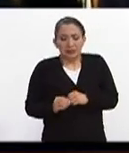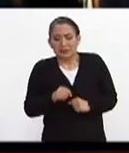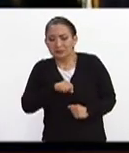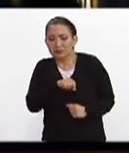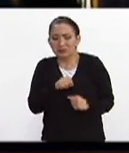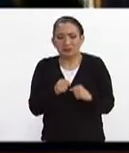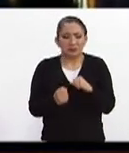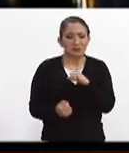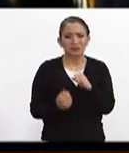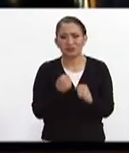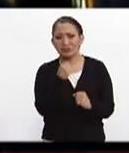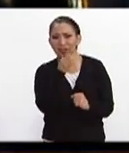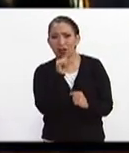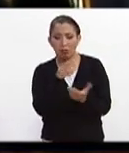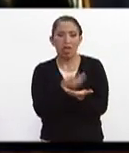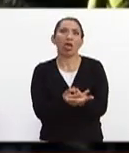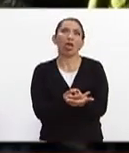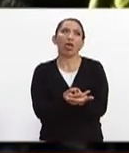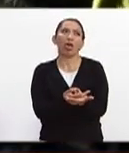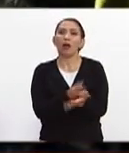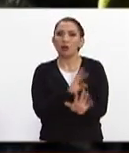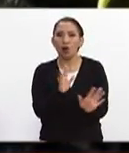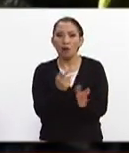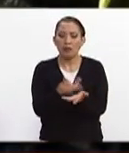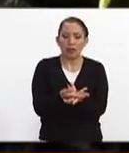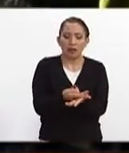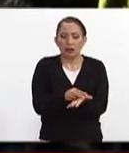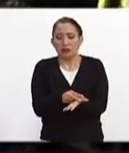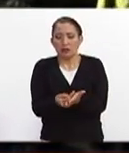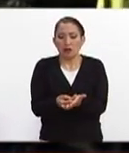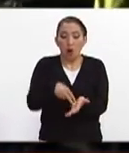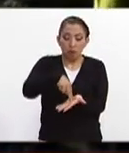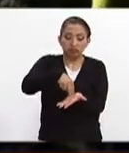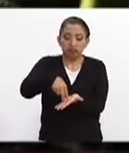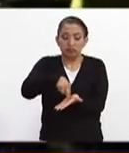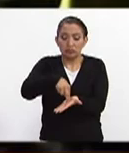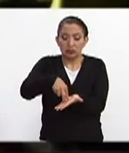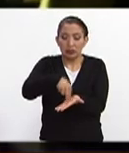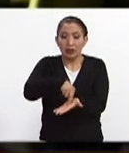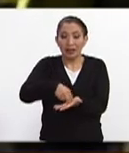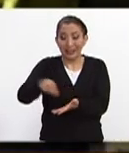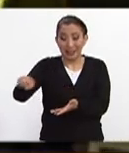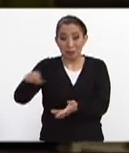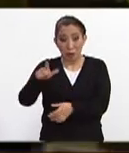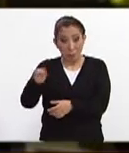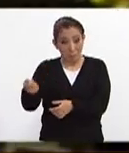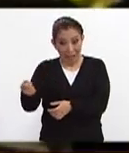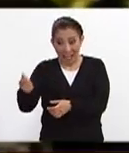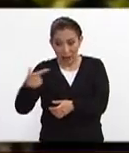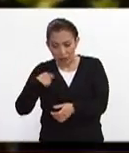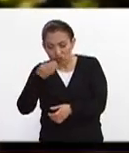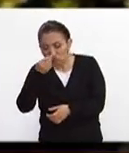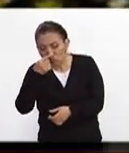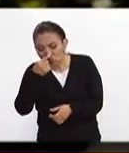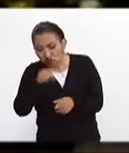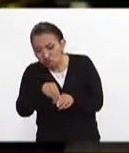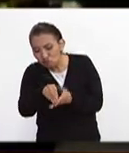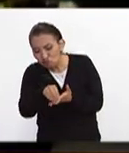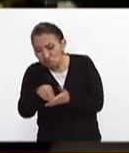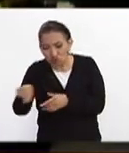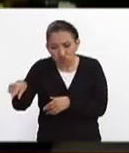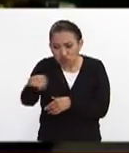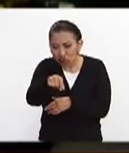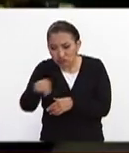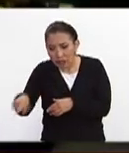no a quedarse quieta entonces eso lo de también tanto los binomios caninos como los sensores de